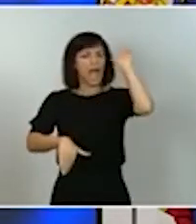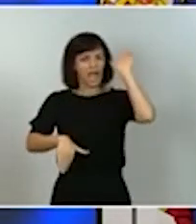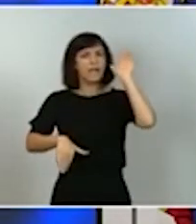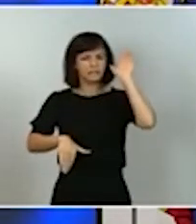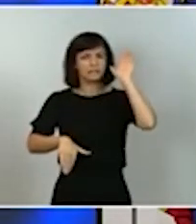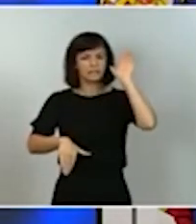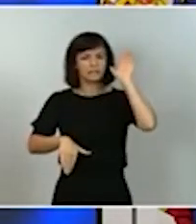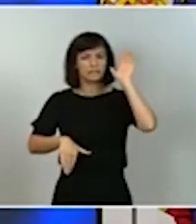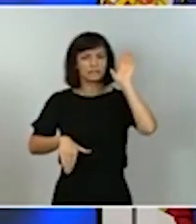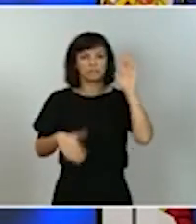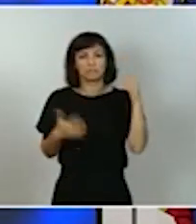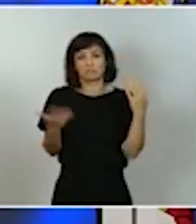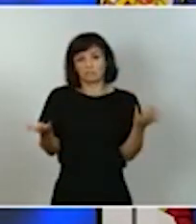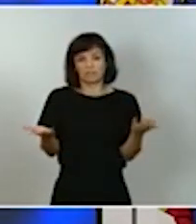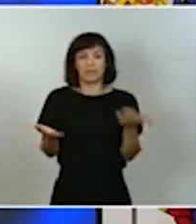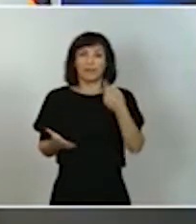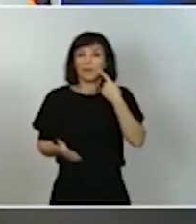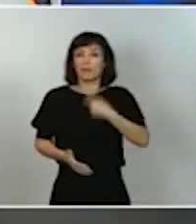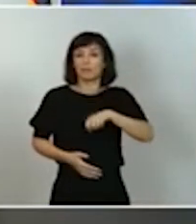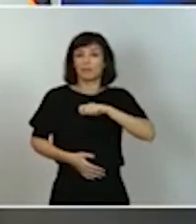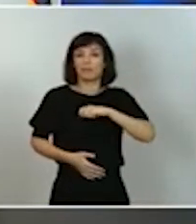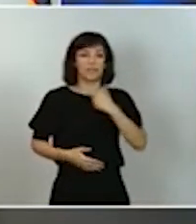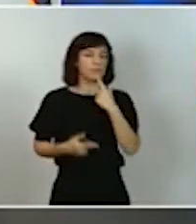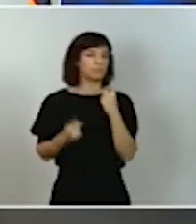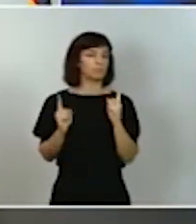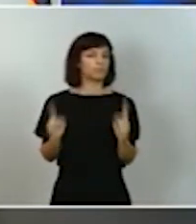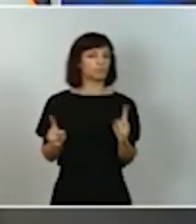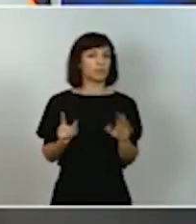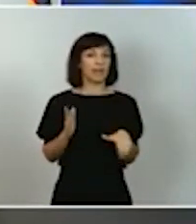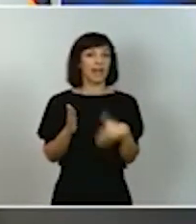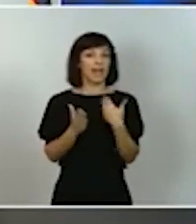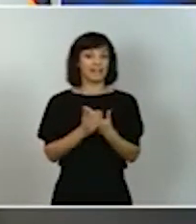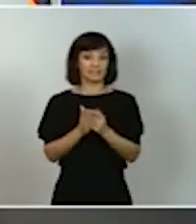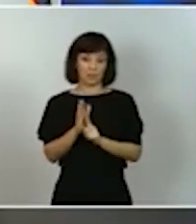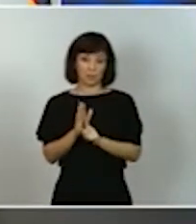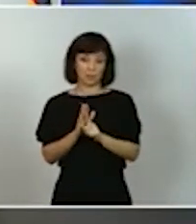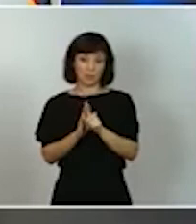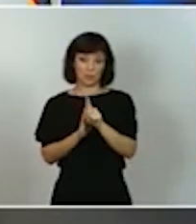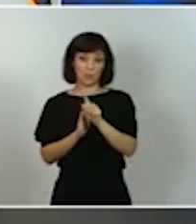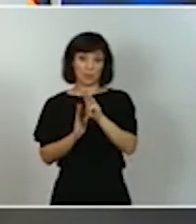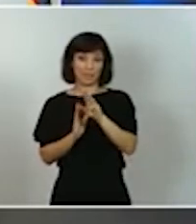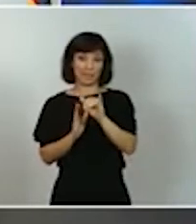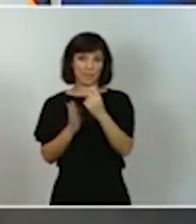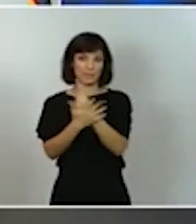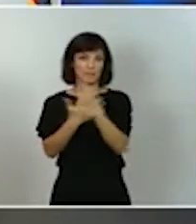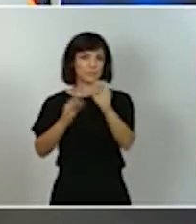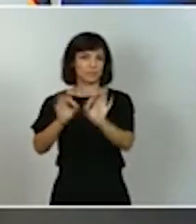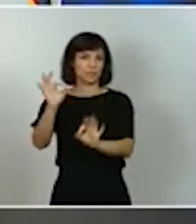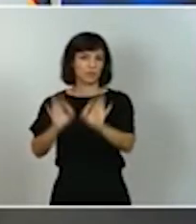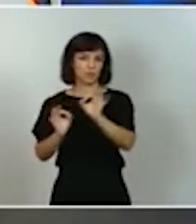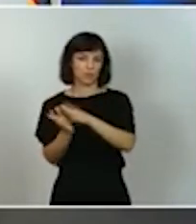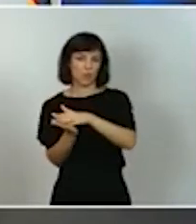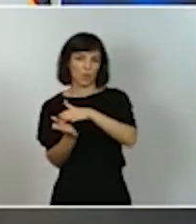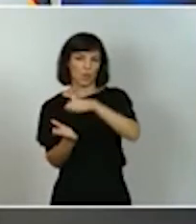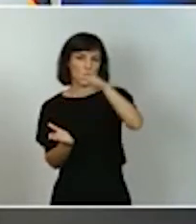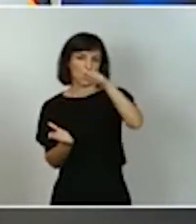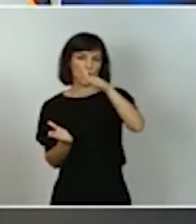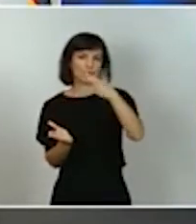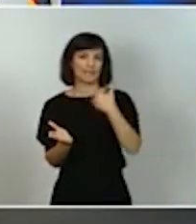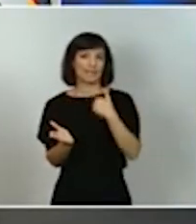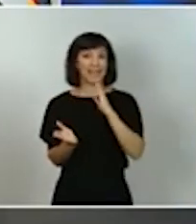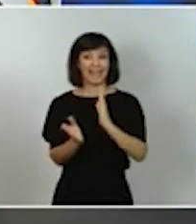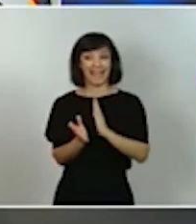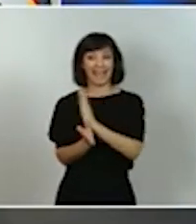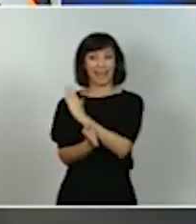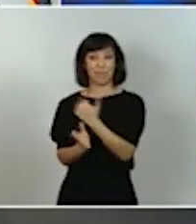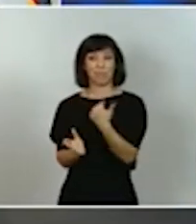Es decir, el Banco de España prevé hasta un 16% de crecimiento de nuestro Producto Interior Bruto, recuperando, por tanto, parte, no todo, parte